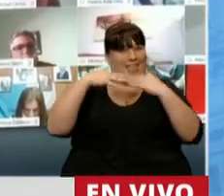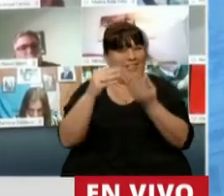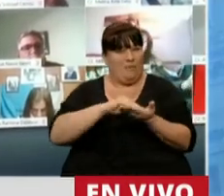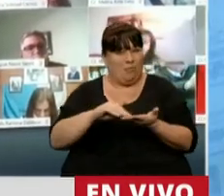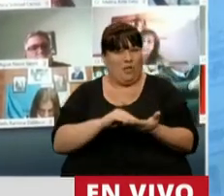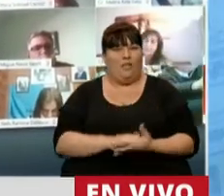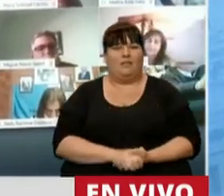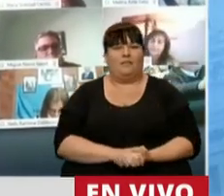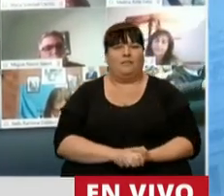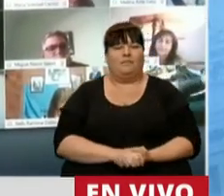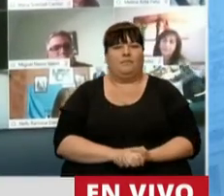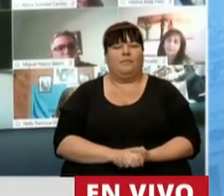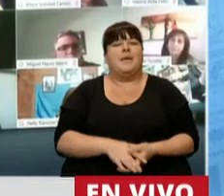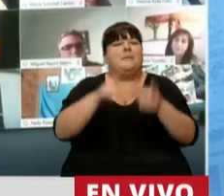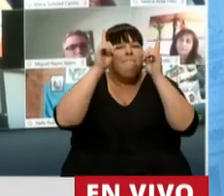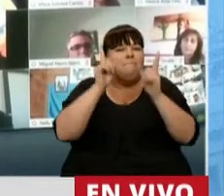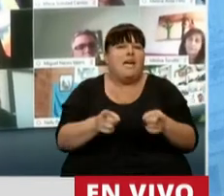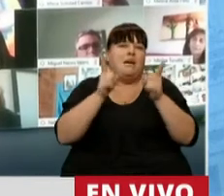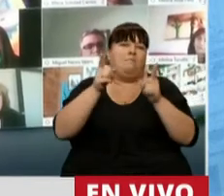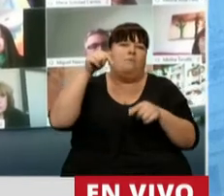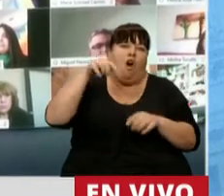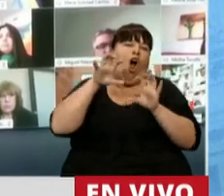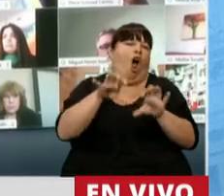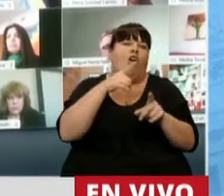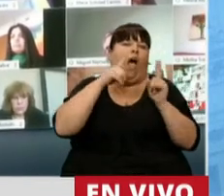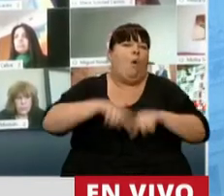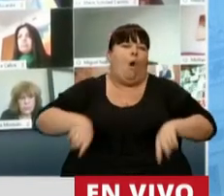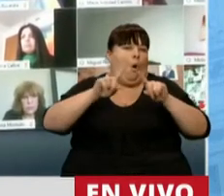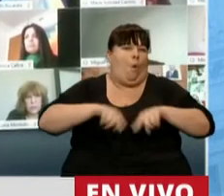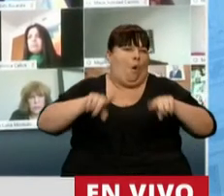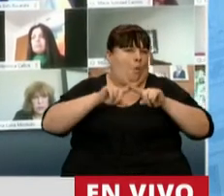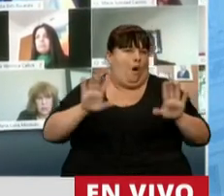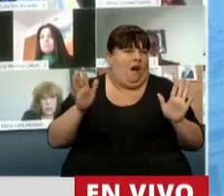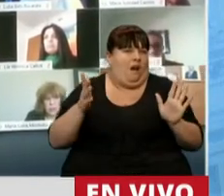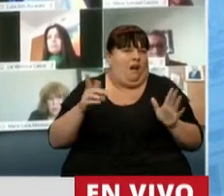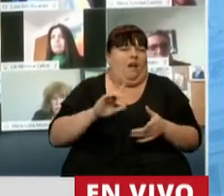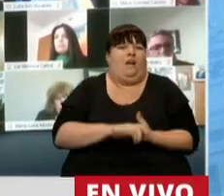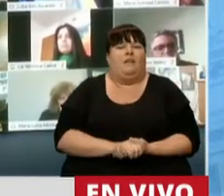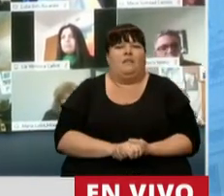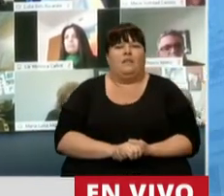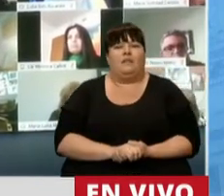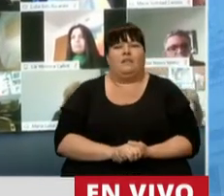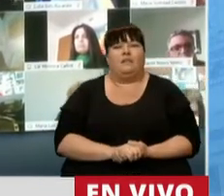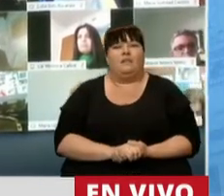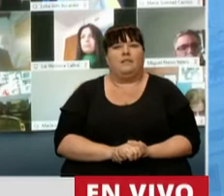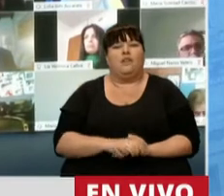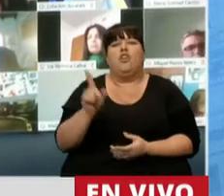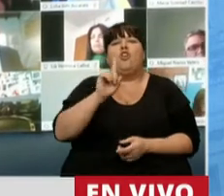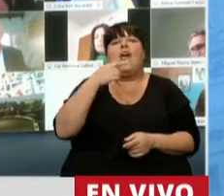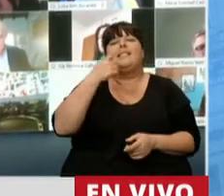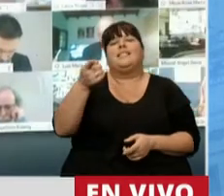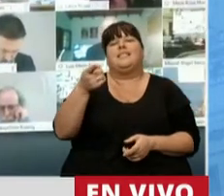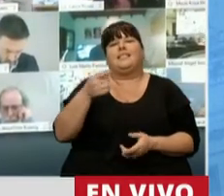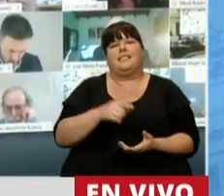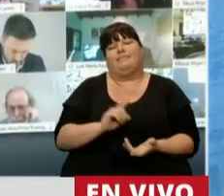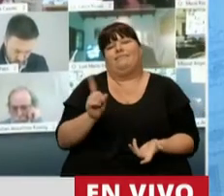Diputados. Los mismos discursos de odio. No vamos a ninguna autocracia. Juárez Selman